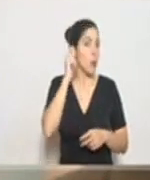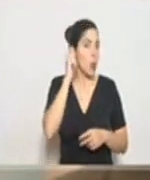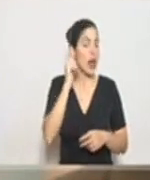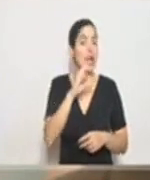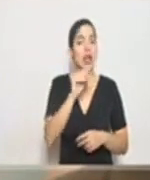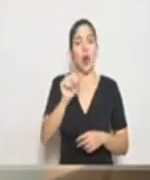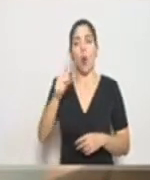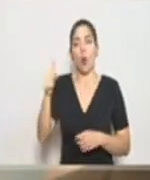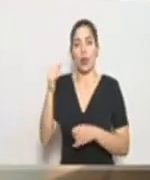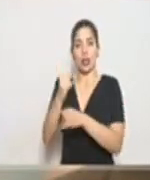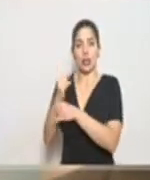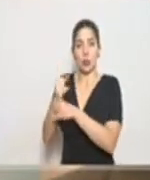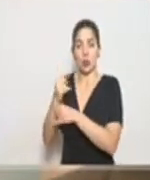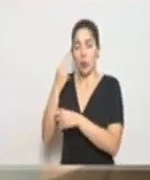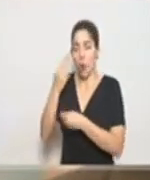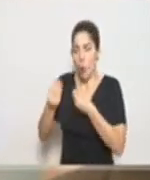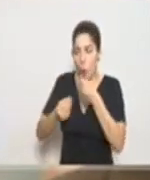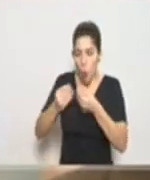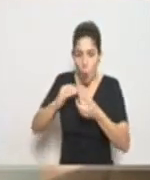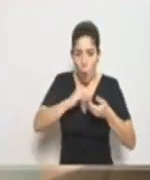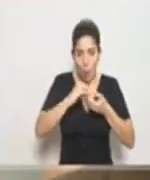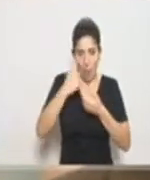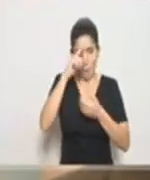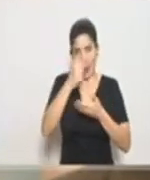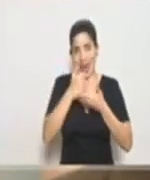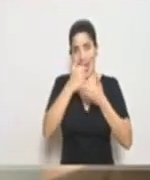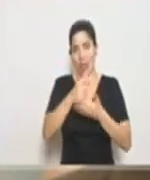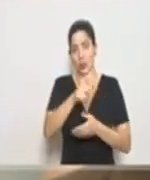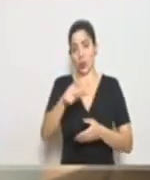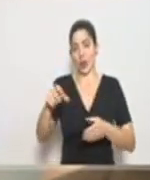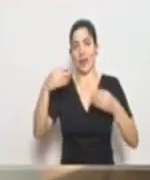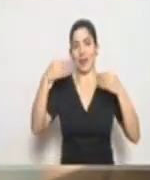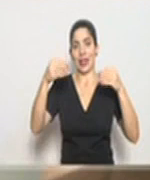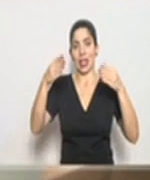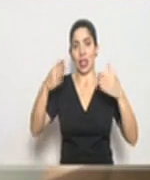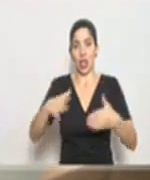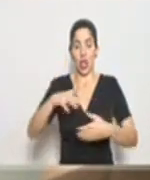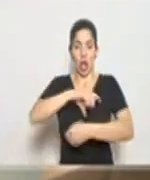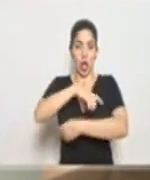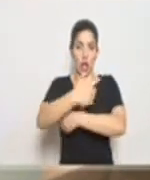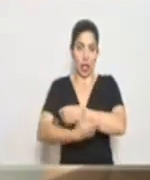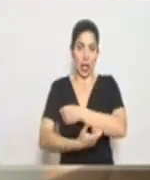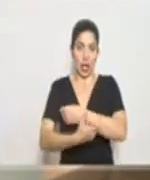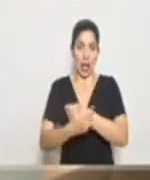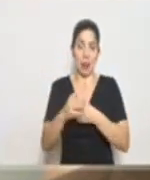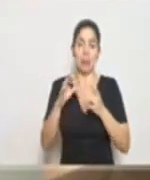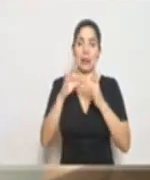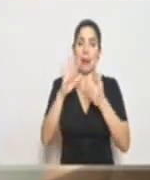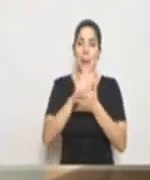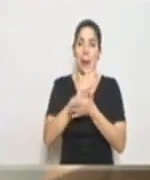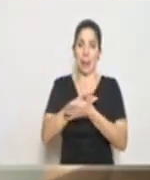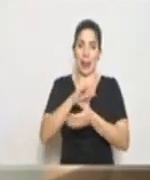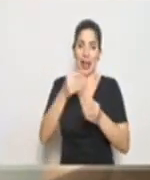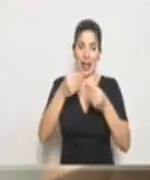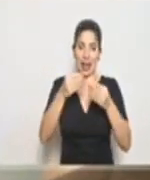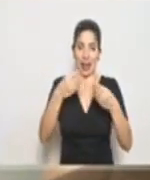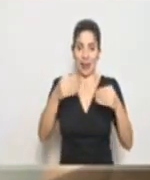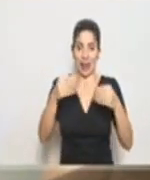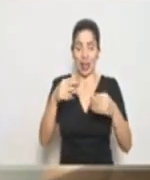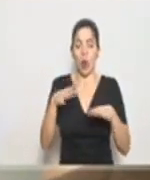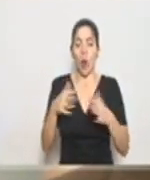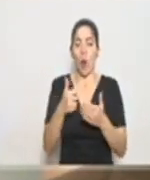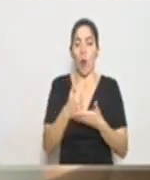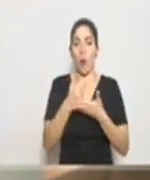del Estado para poder ayudar a las personas vendedoras de lotería de papel, básicamente, durante este